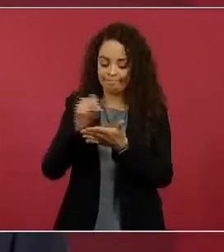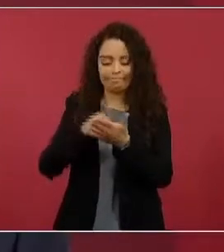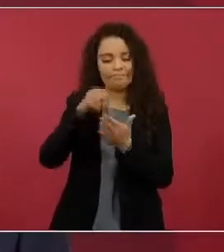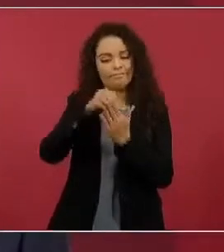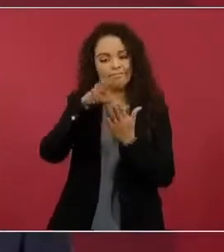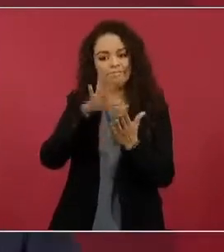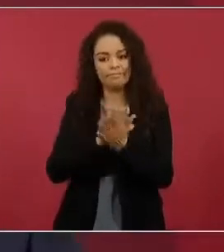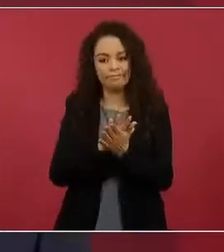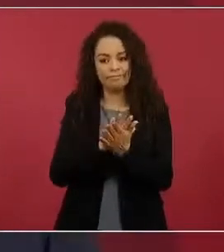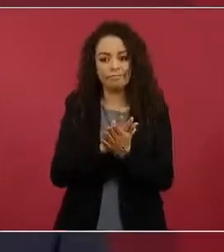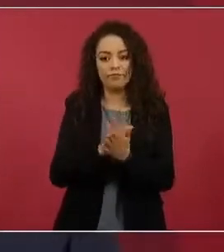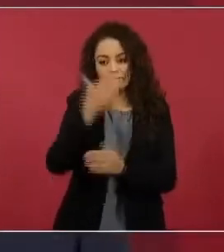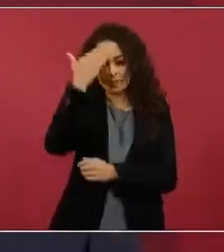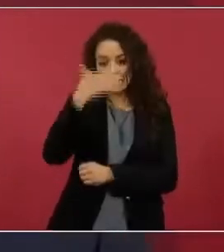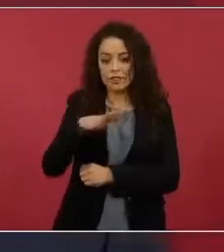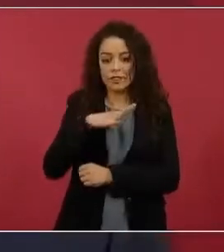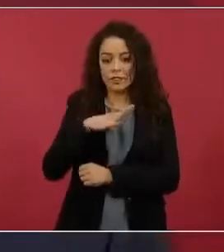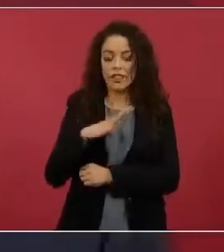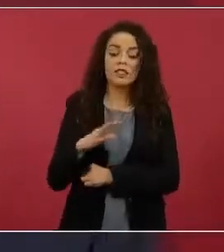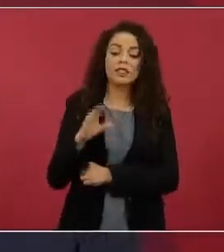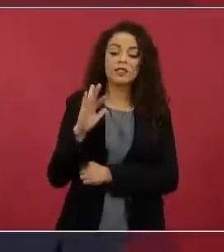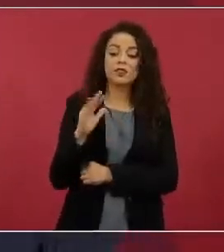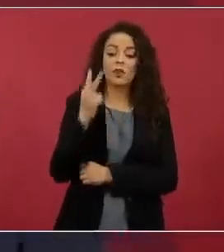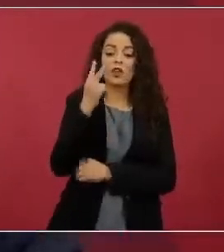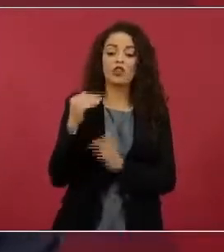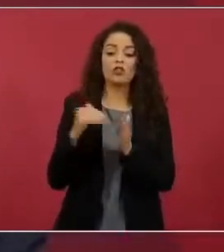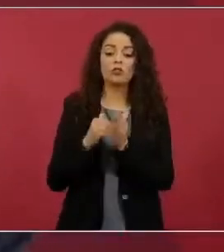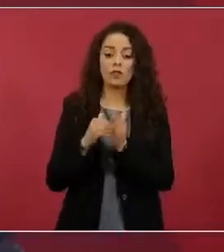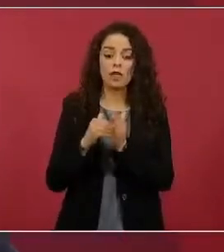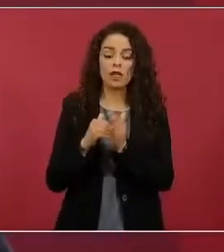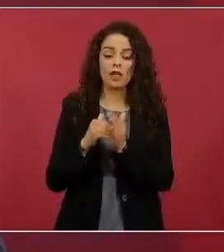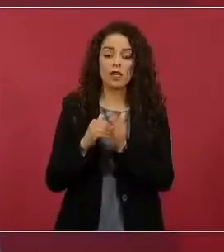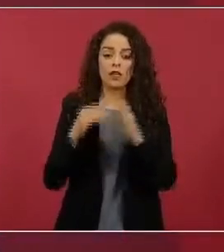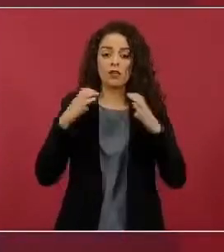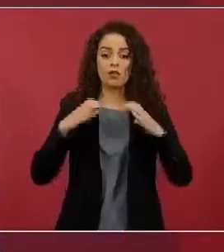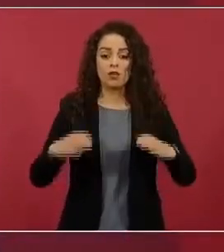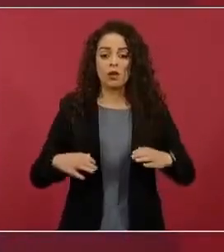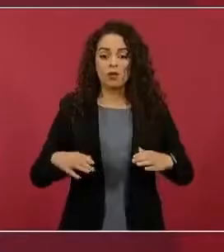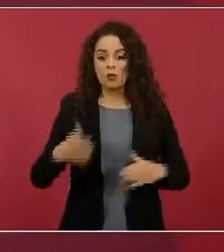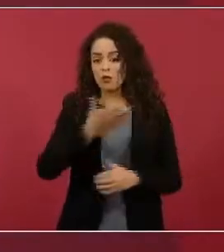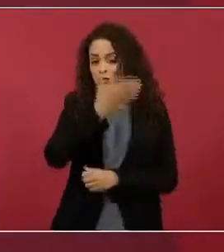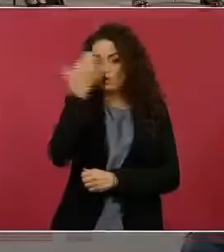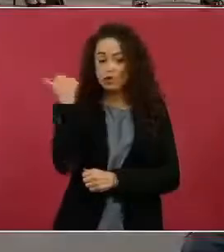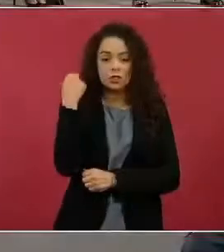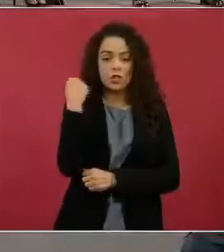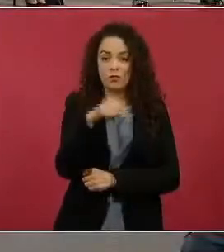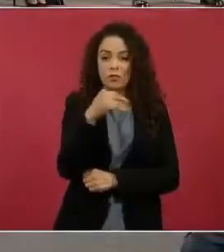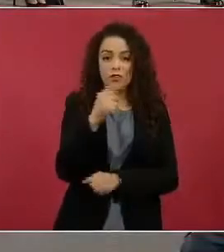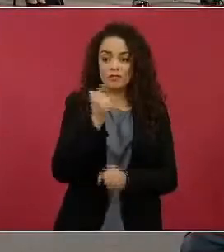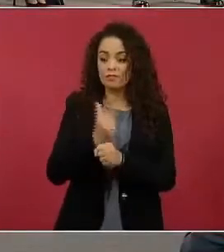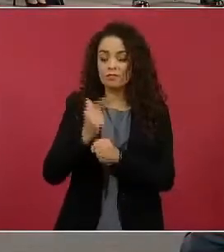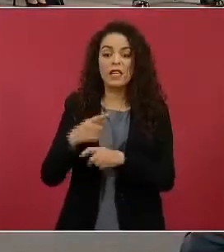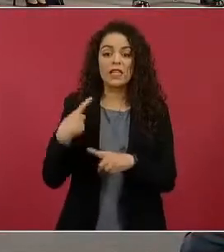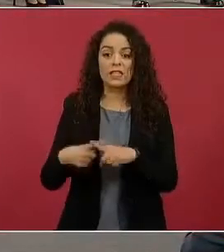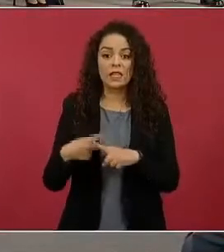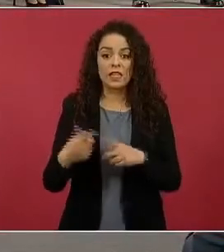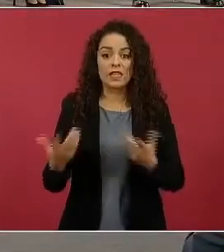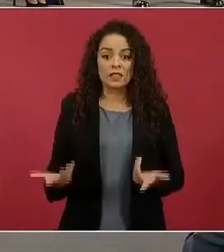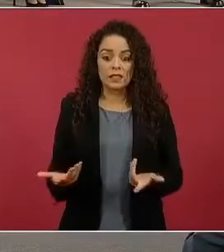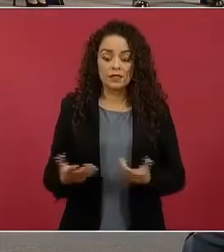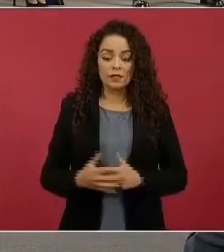de poco más de 52 mil cuerpos sin identificar en los servicios forenses y en las fosas comunes del país.